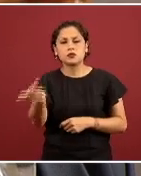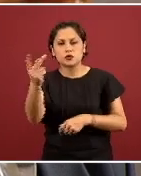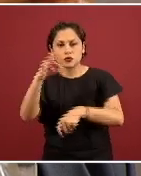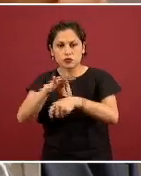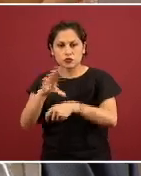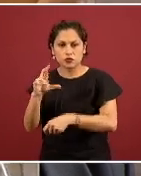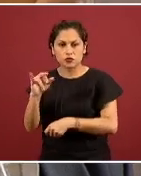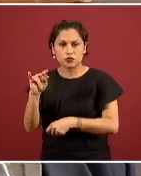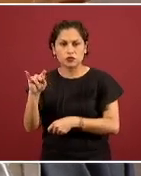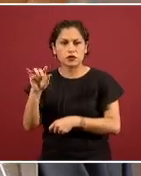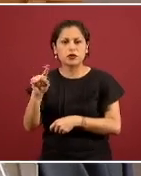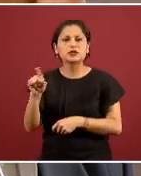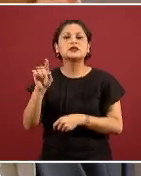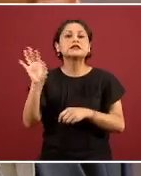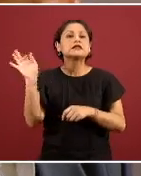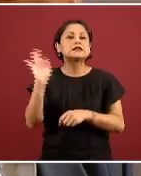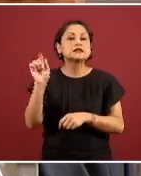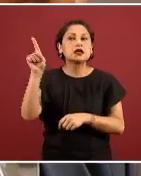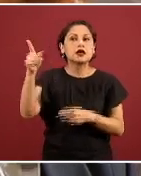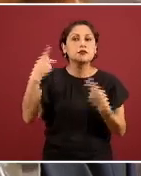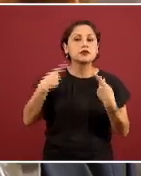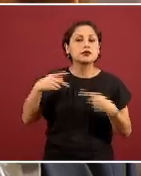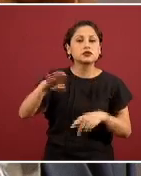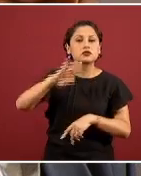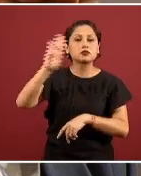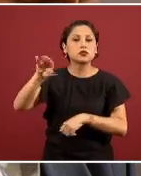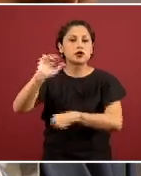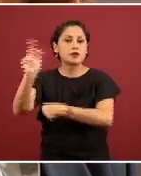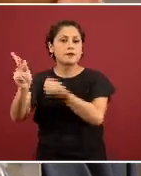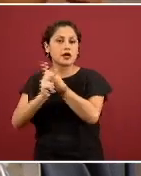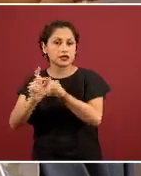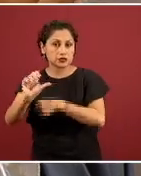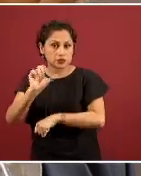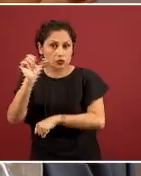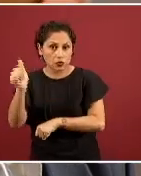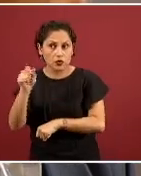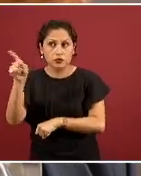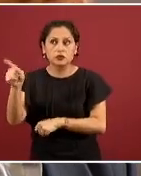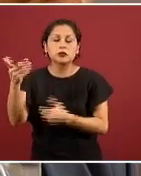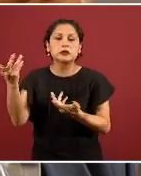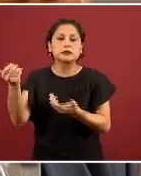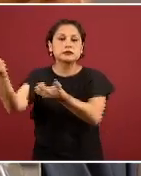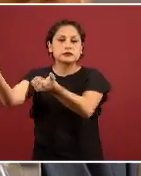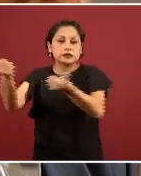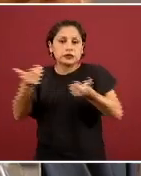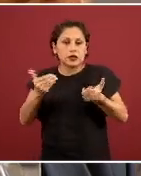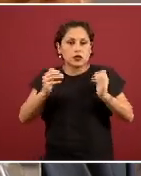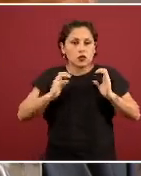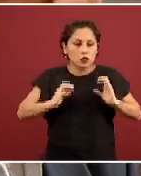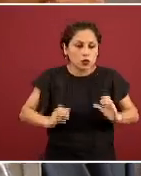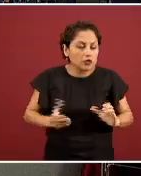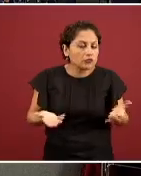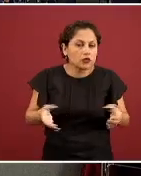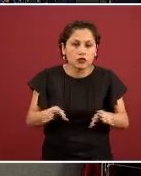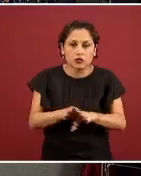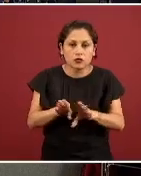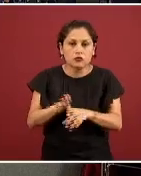repatriar los cuerpos porque debido a que se están registrando casos de mexicanos que han fallecido pues bueno esa sería la primera pregunta.